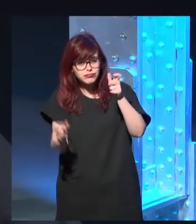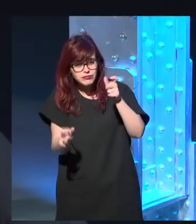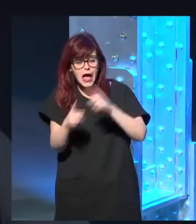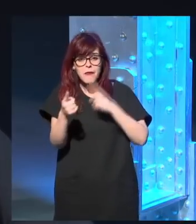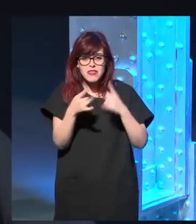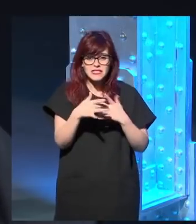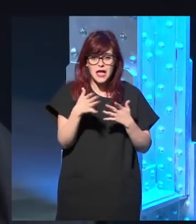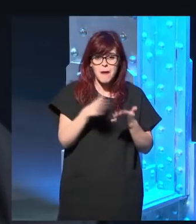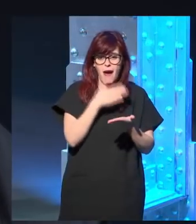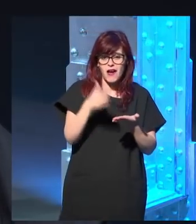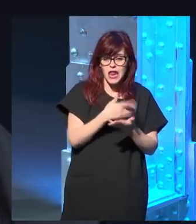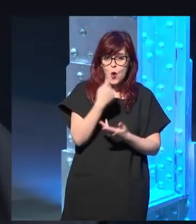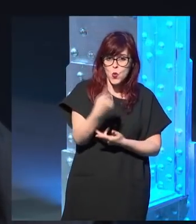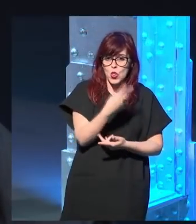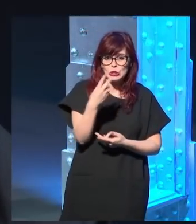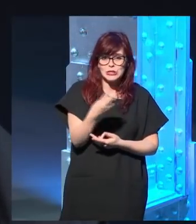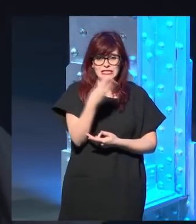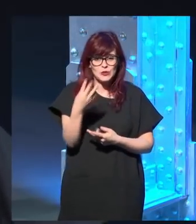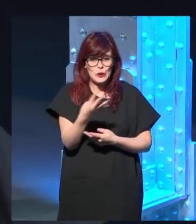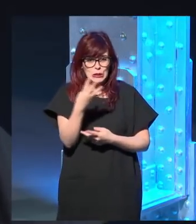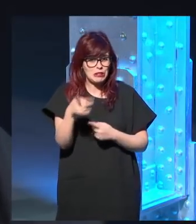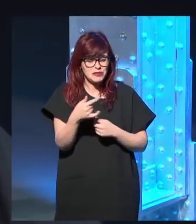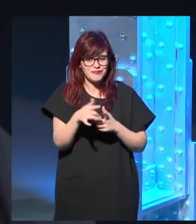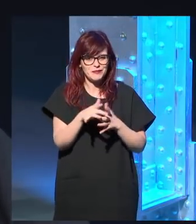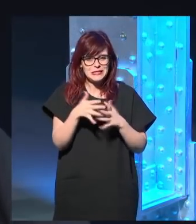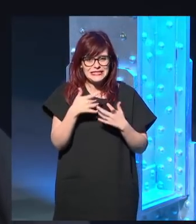cuatro páginas y me doy cuenta de que no va